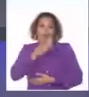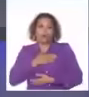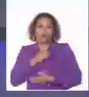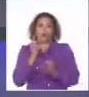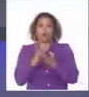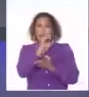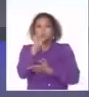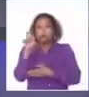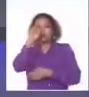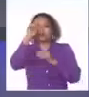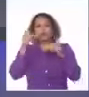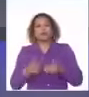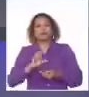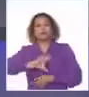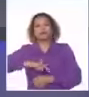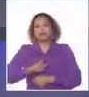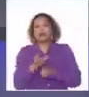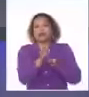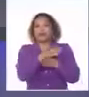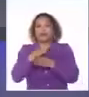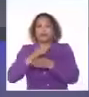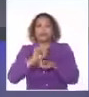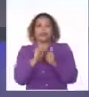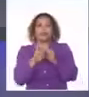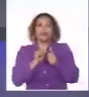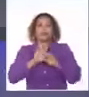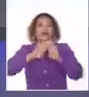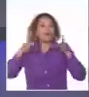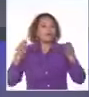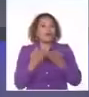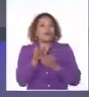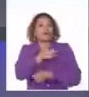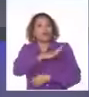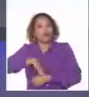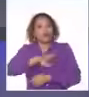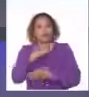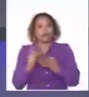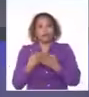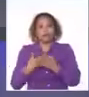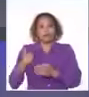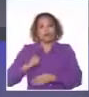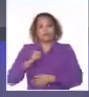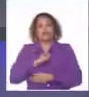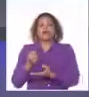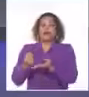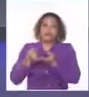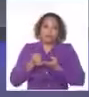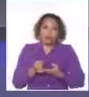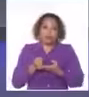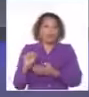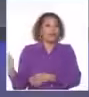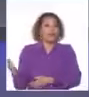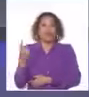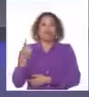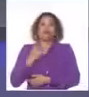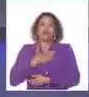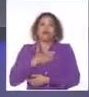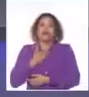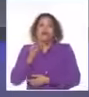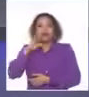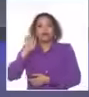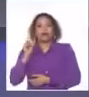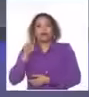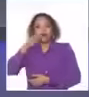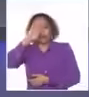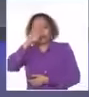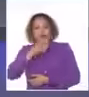cultura, deportes y otros a todos los cubanos, incluyendo al sector privado y que es la garantía de la justicia social y